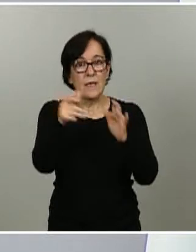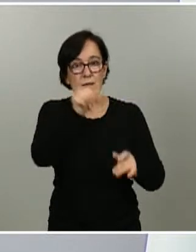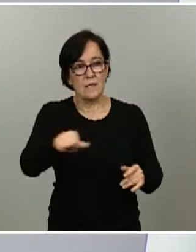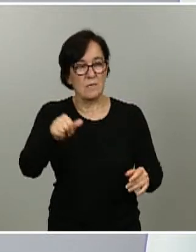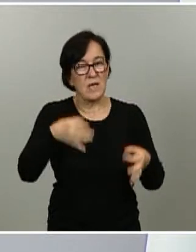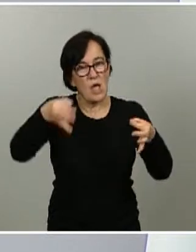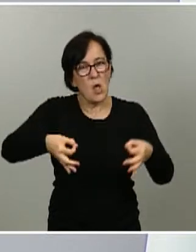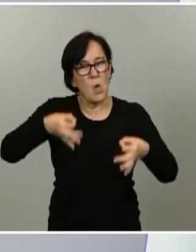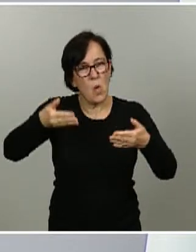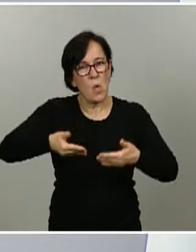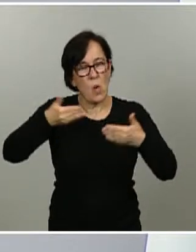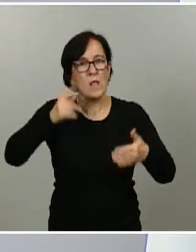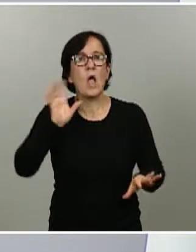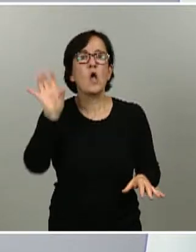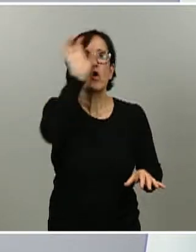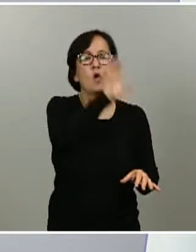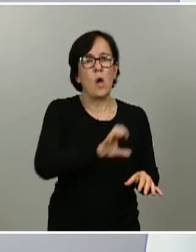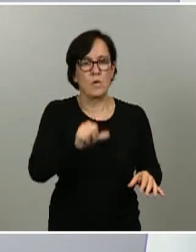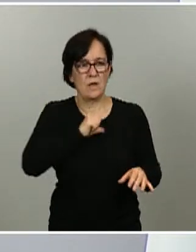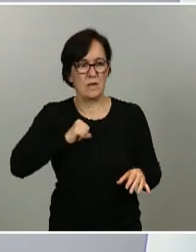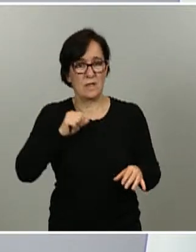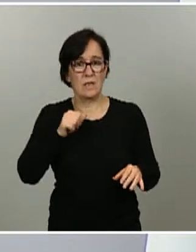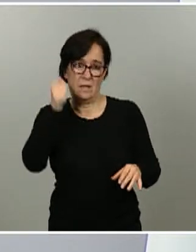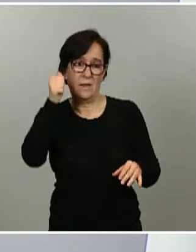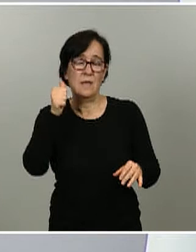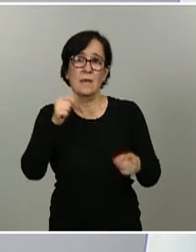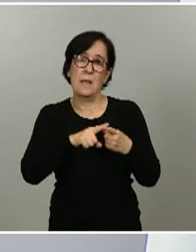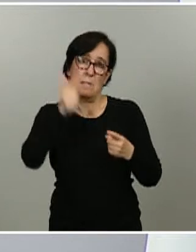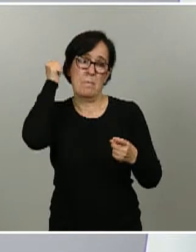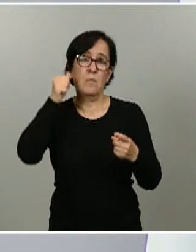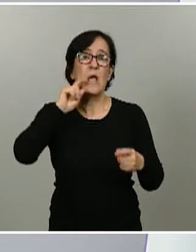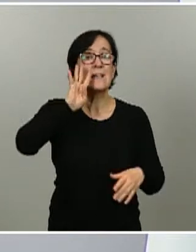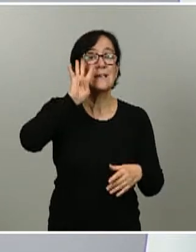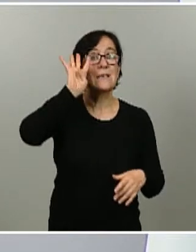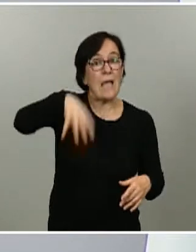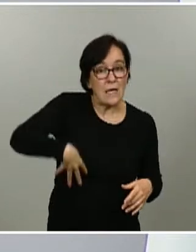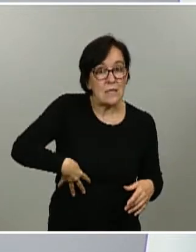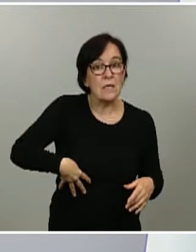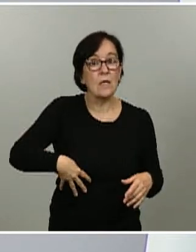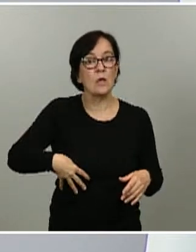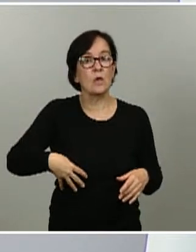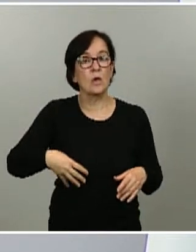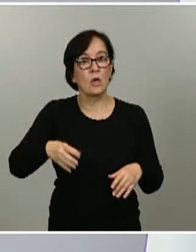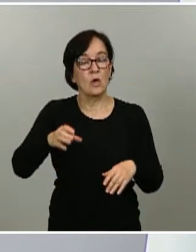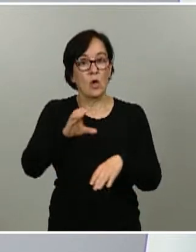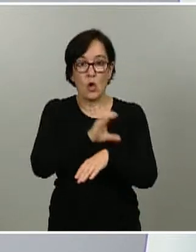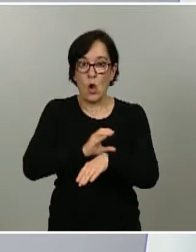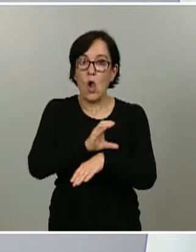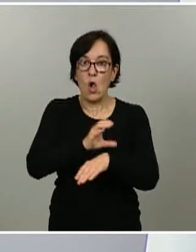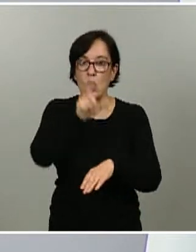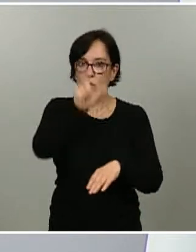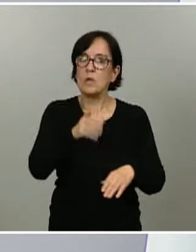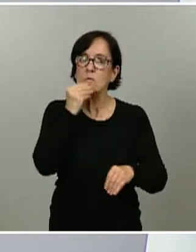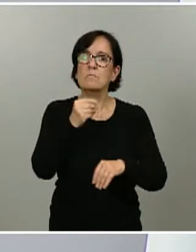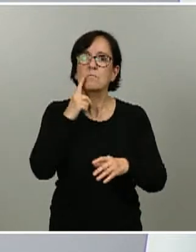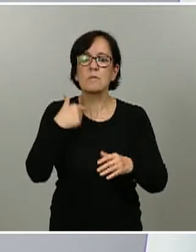haciendo, con todas las comunidades autónomas, en particular con la comunidad autónoma de Cataluña y con su consellera. Han remitido varias propuestas de progresión